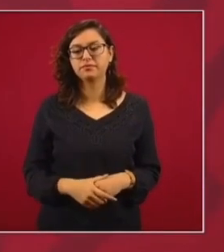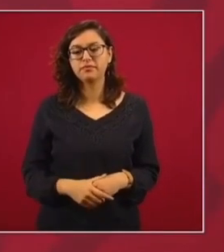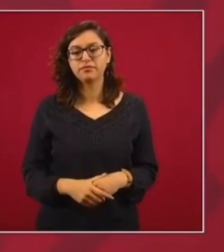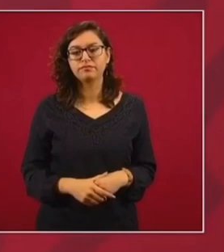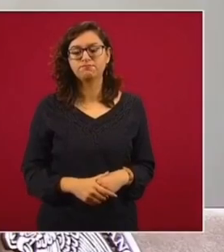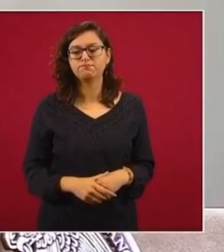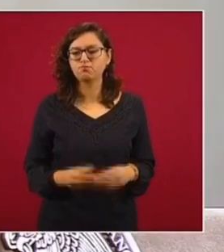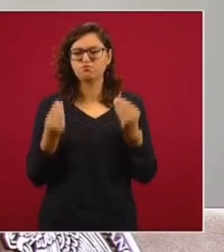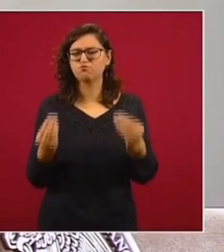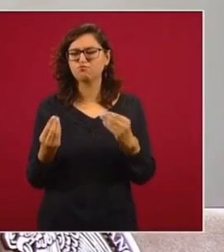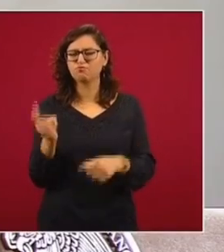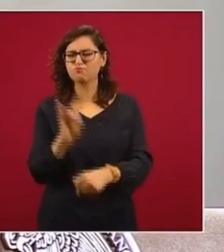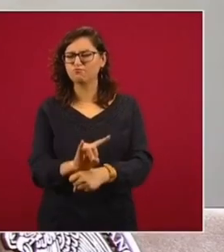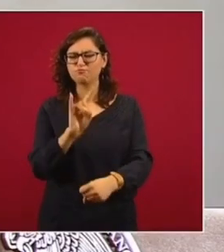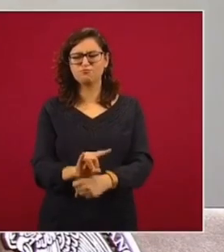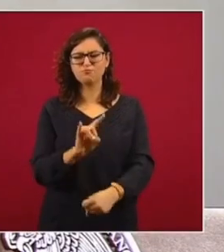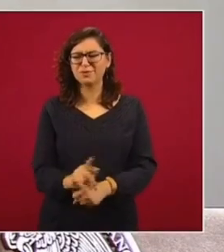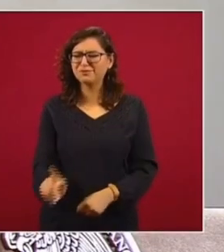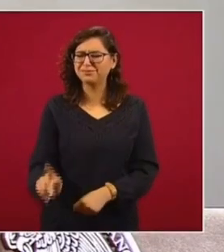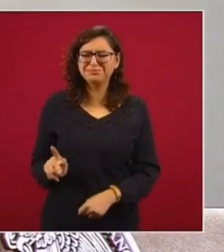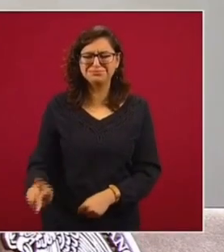Se simulaba muchísimo.